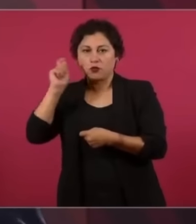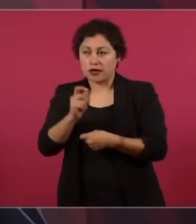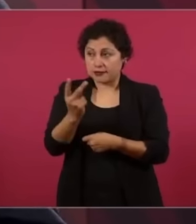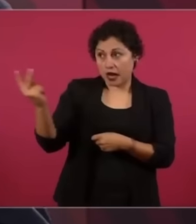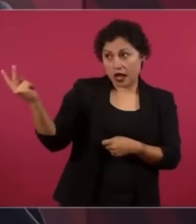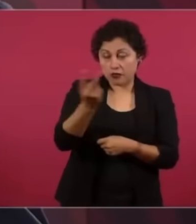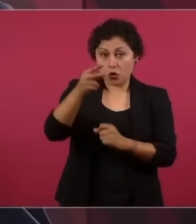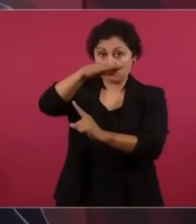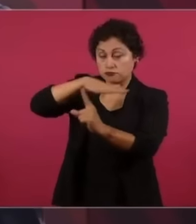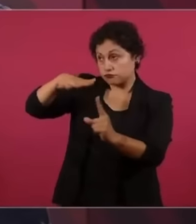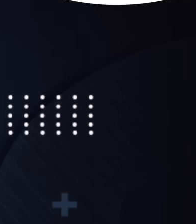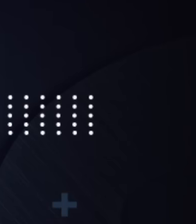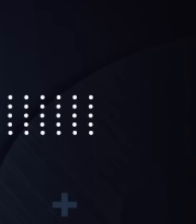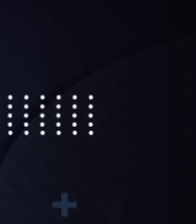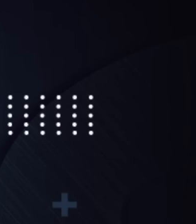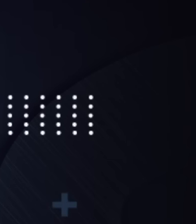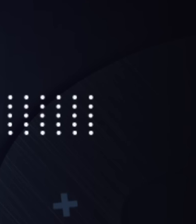Y siempre esa es nuestra postura.